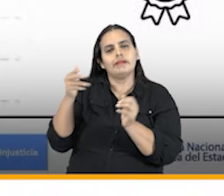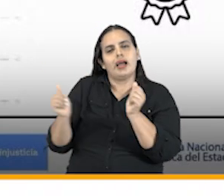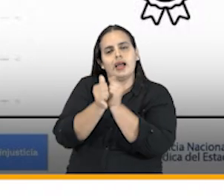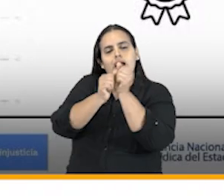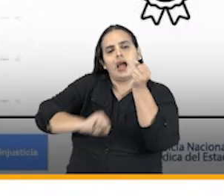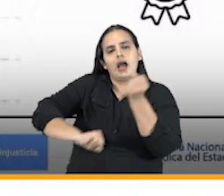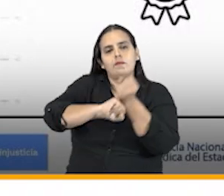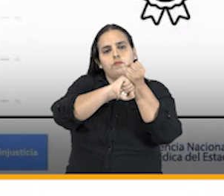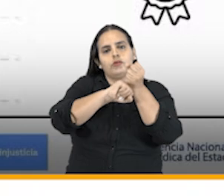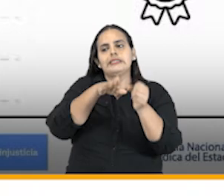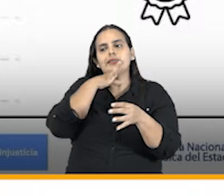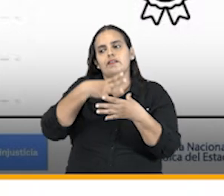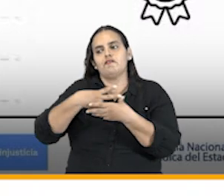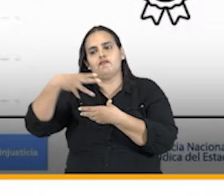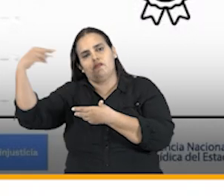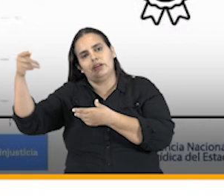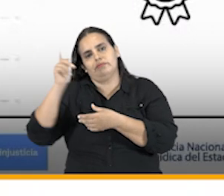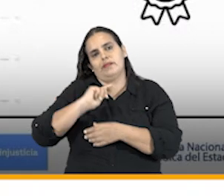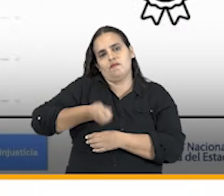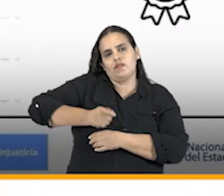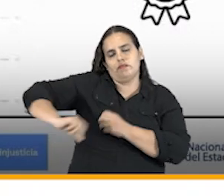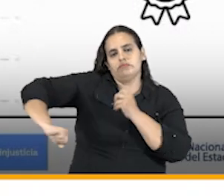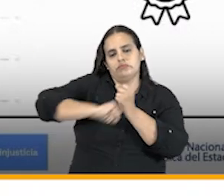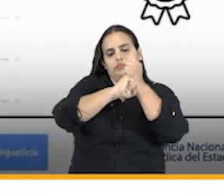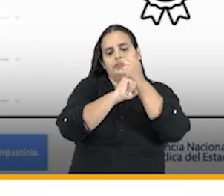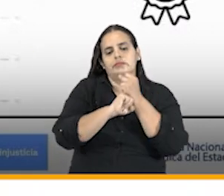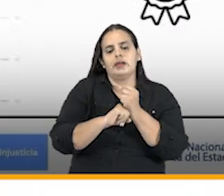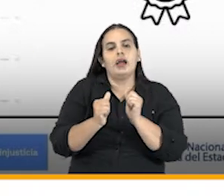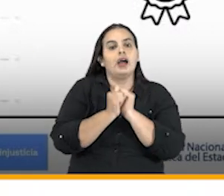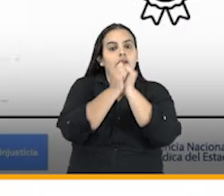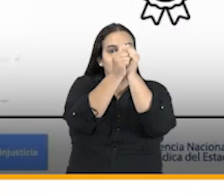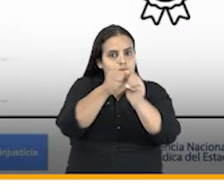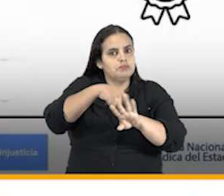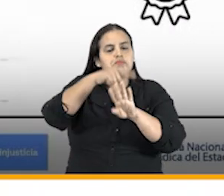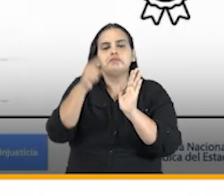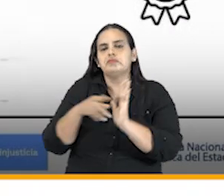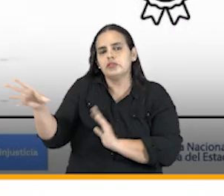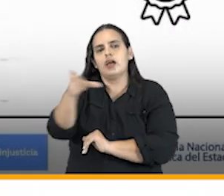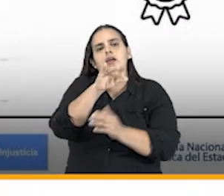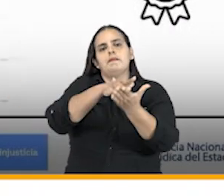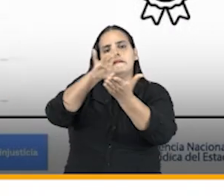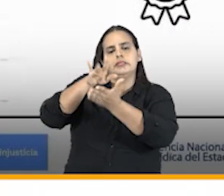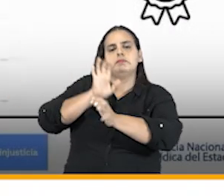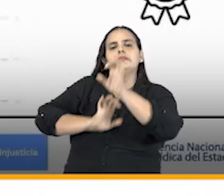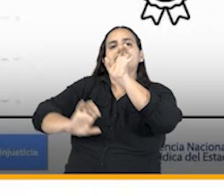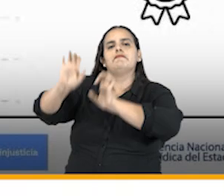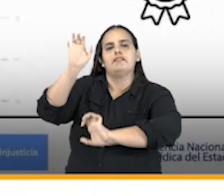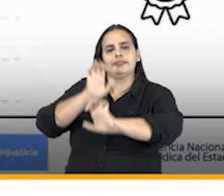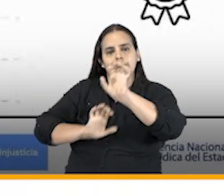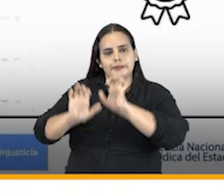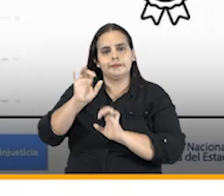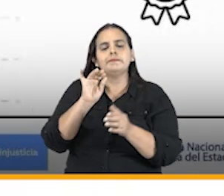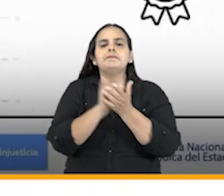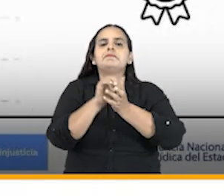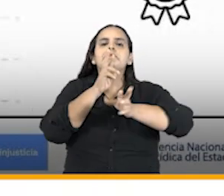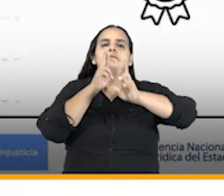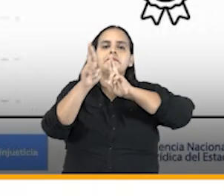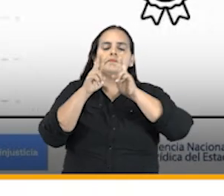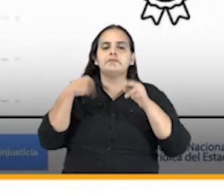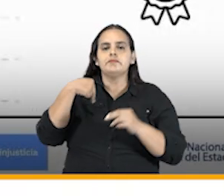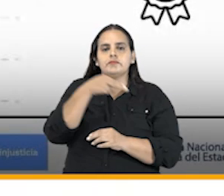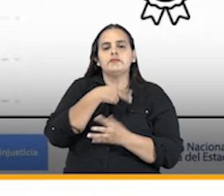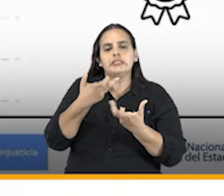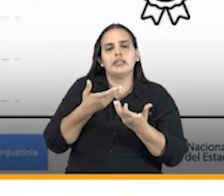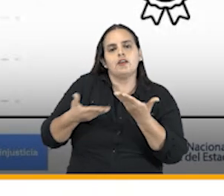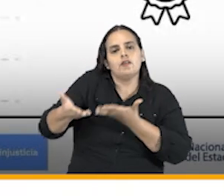con apoyo de un agente externo pero igual acompañamos y participamos en esta defensa un resultado que quiero